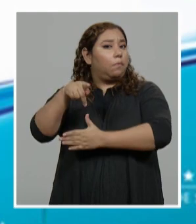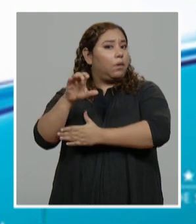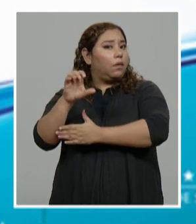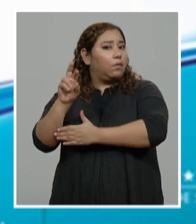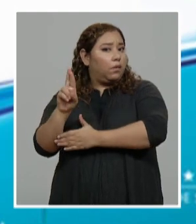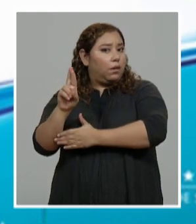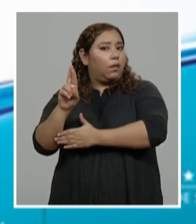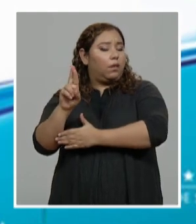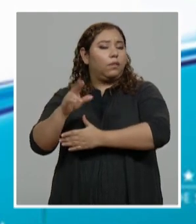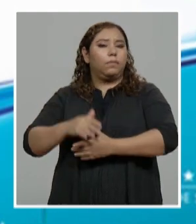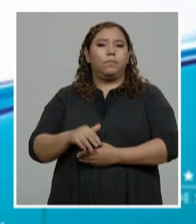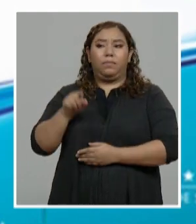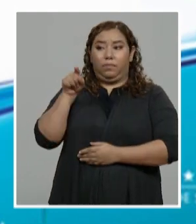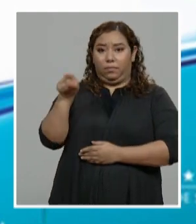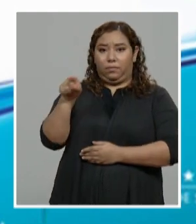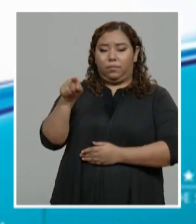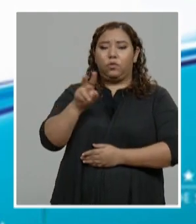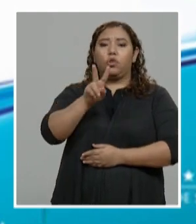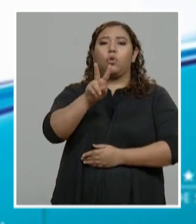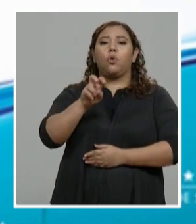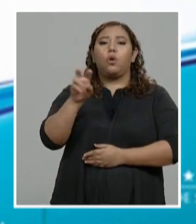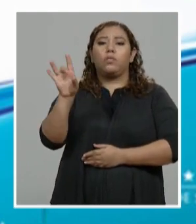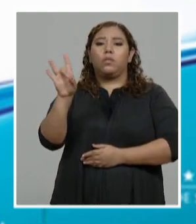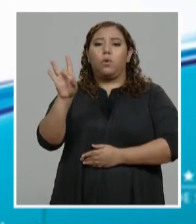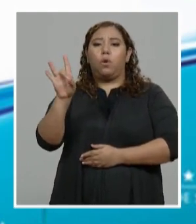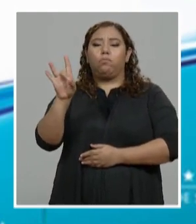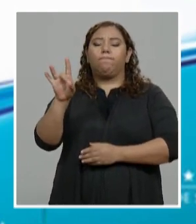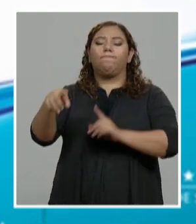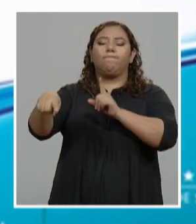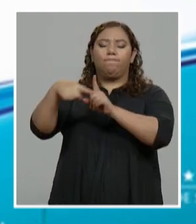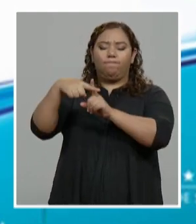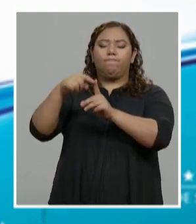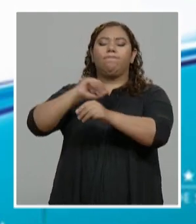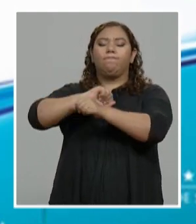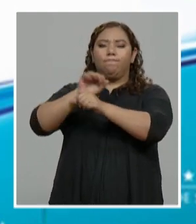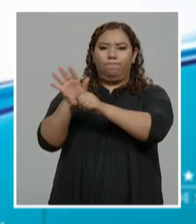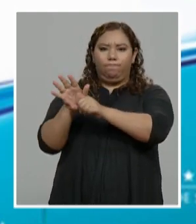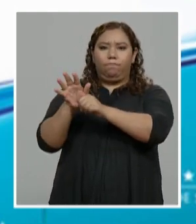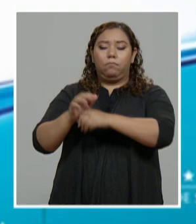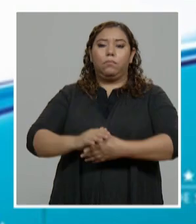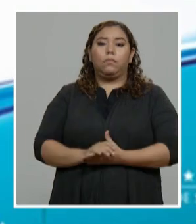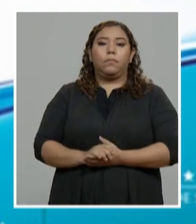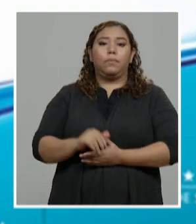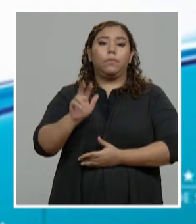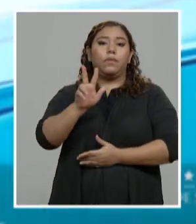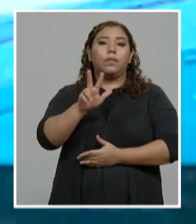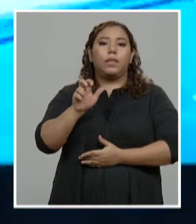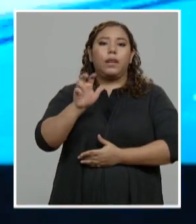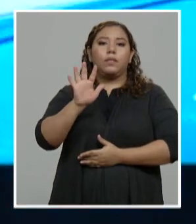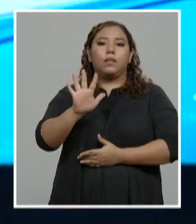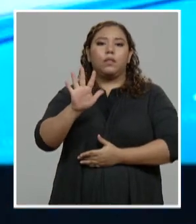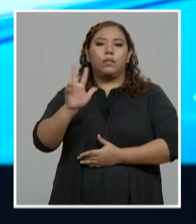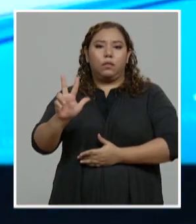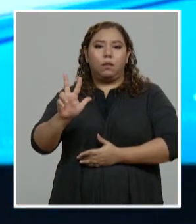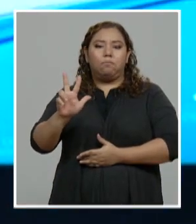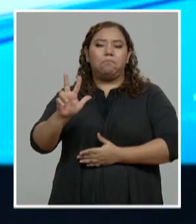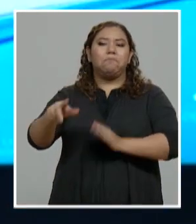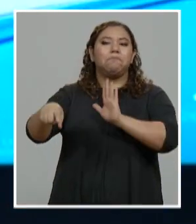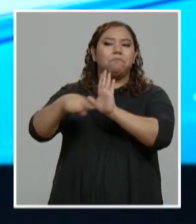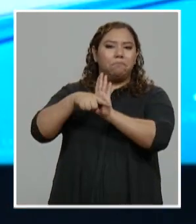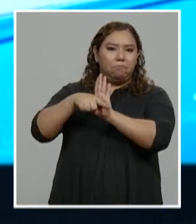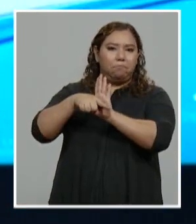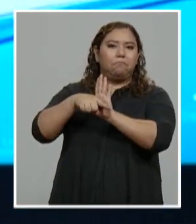tiempo real, de las cuales 208 resultaron positivas y 353 resultaron